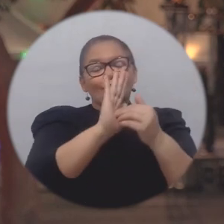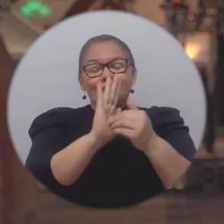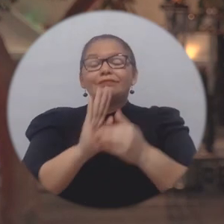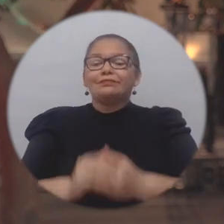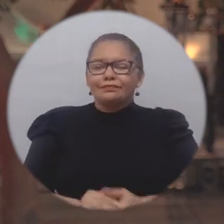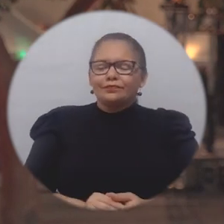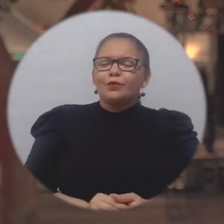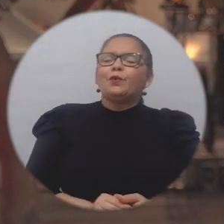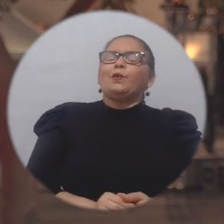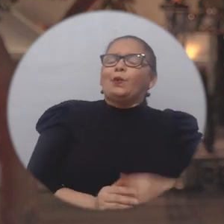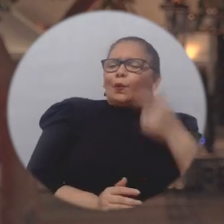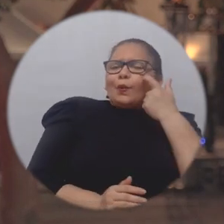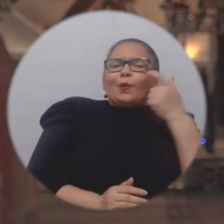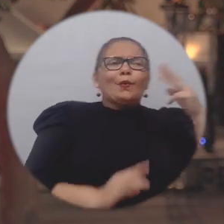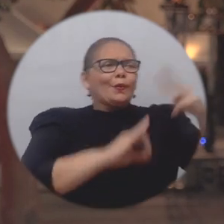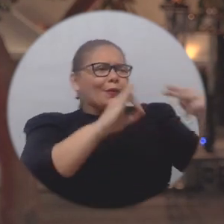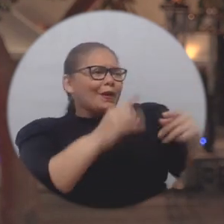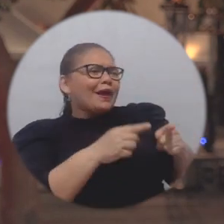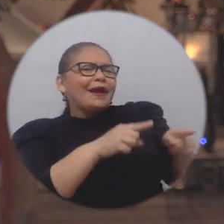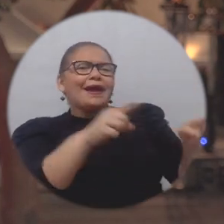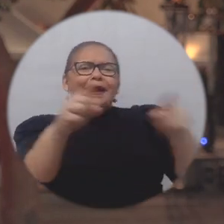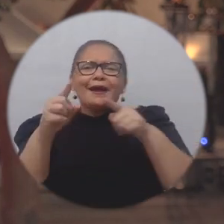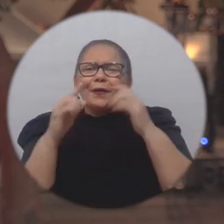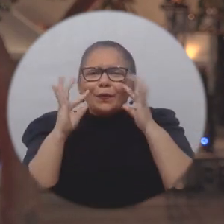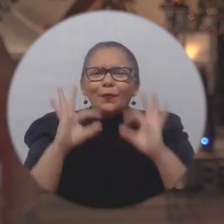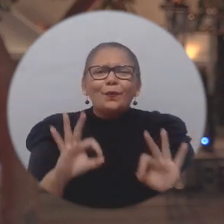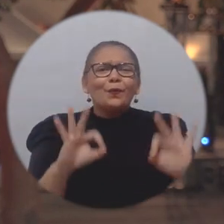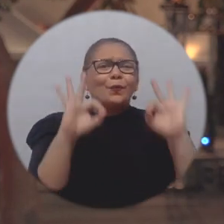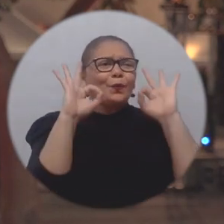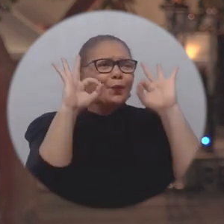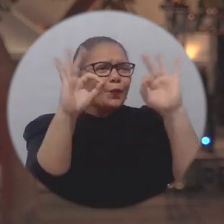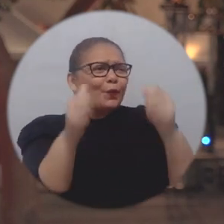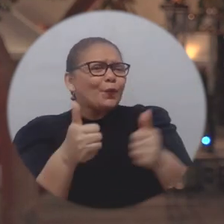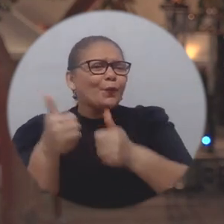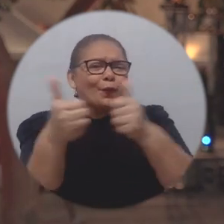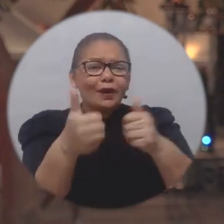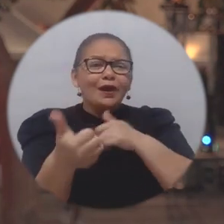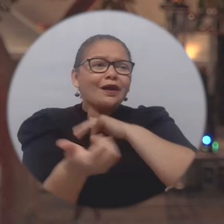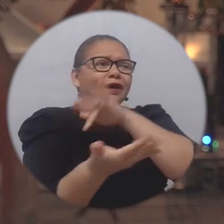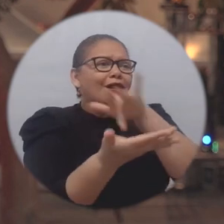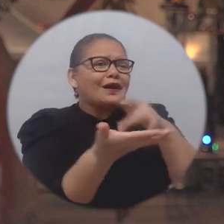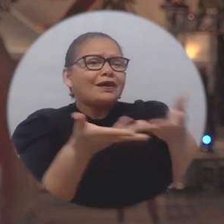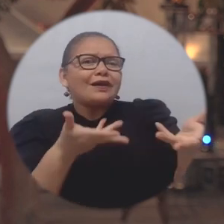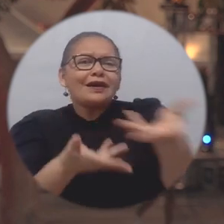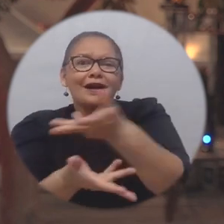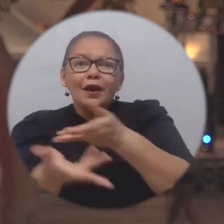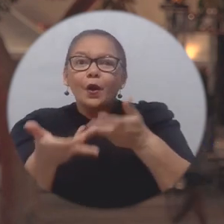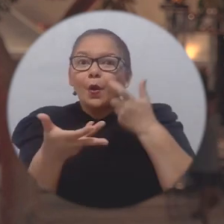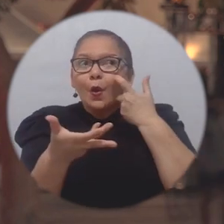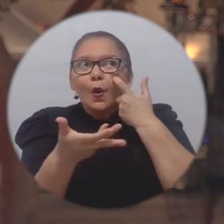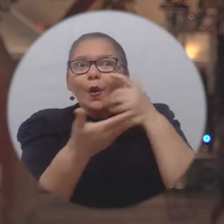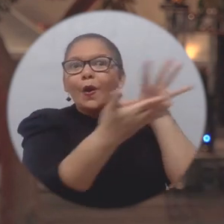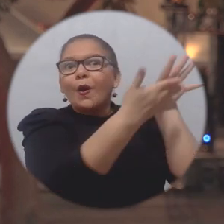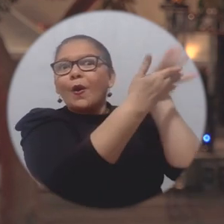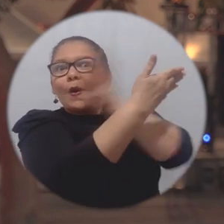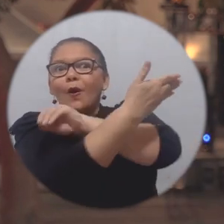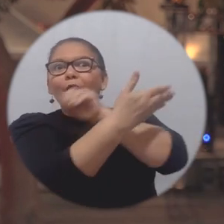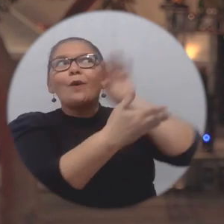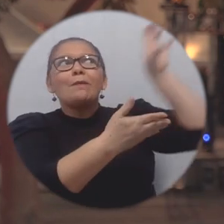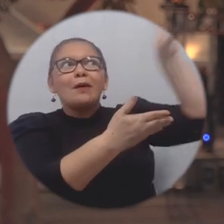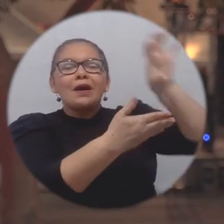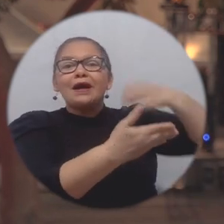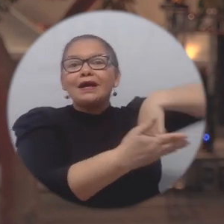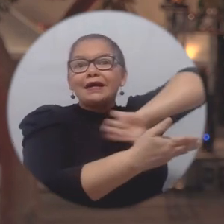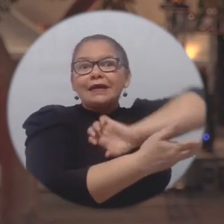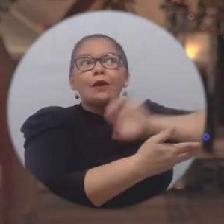universidad es increíble, realmente es encontrarnos nuevamente, es seguir la línea con la originalidad de lo que ya